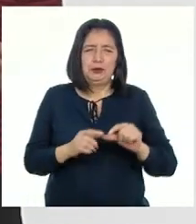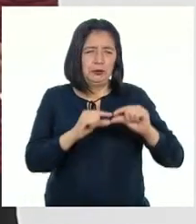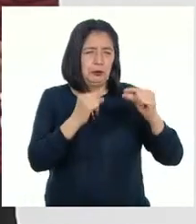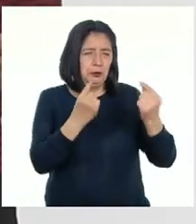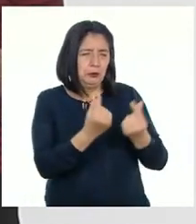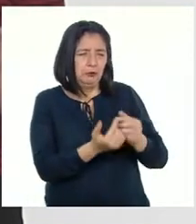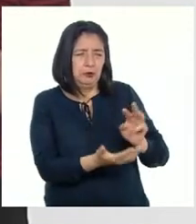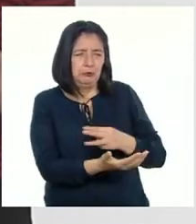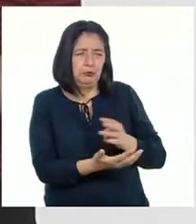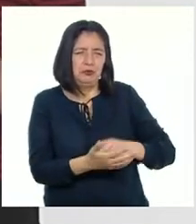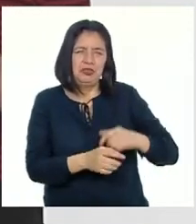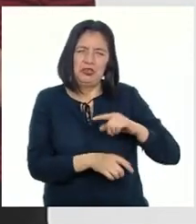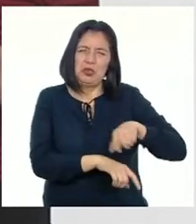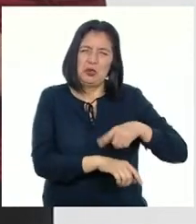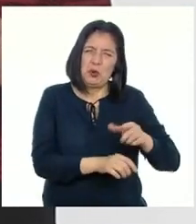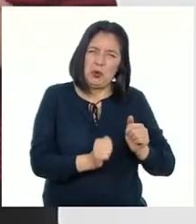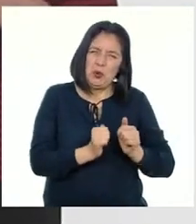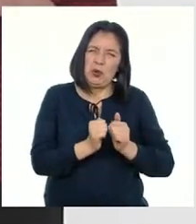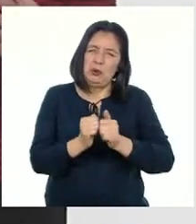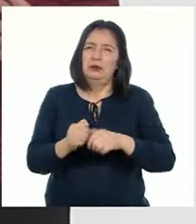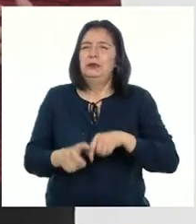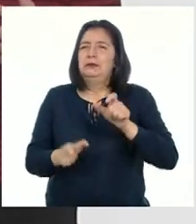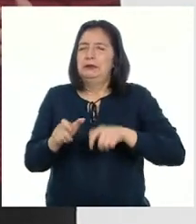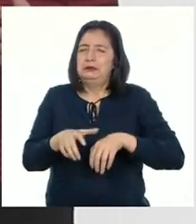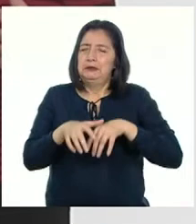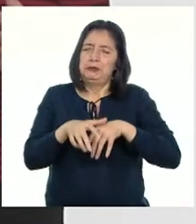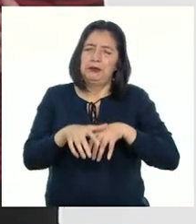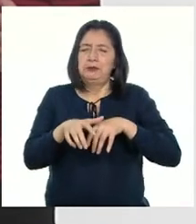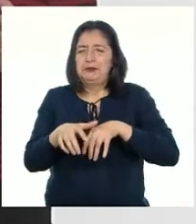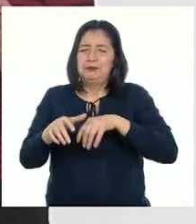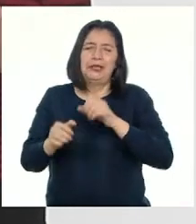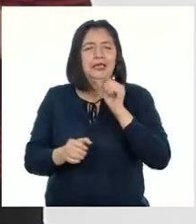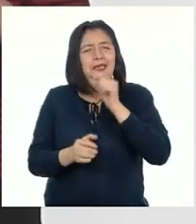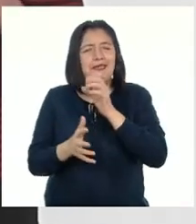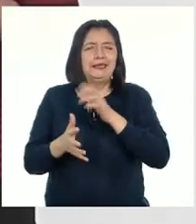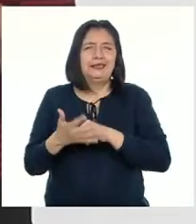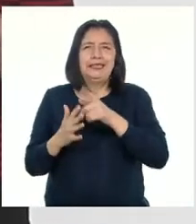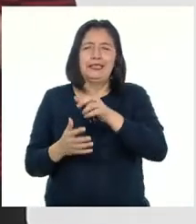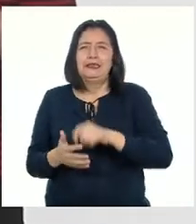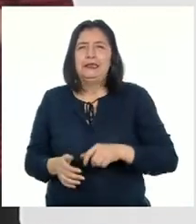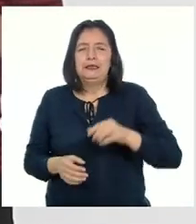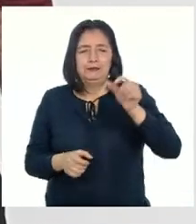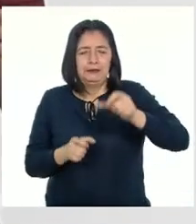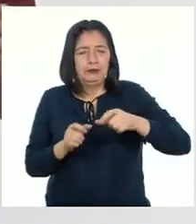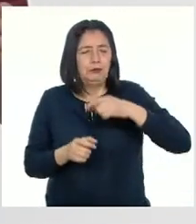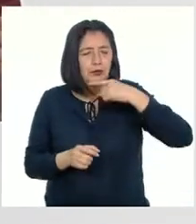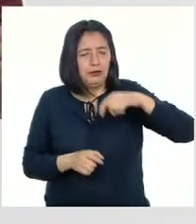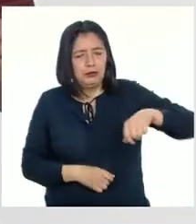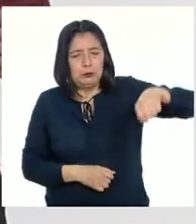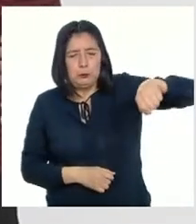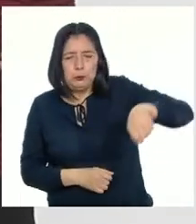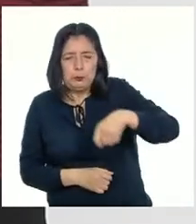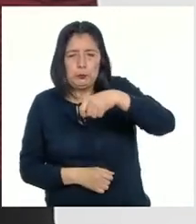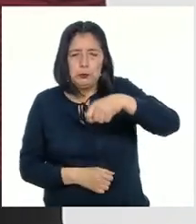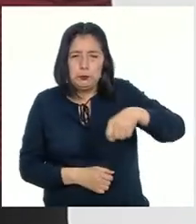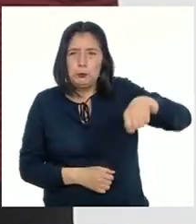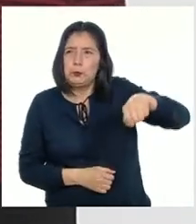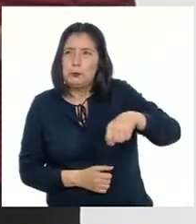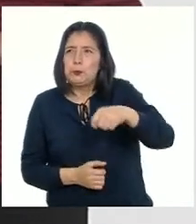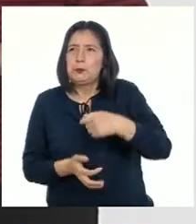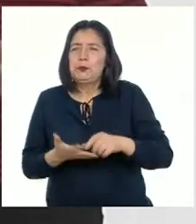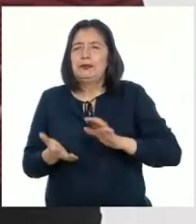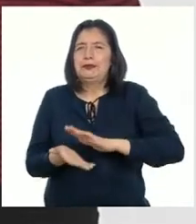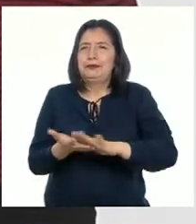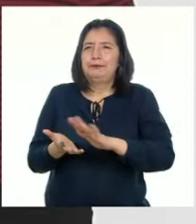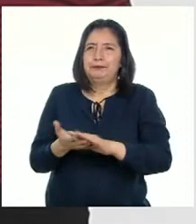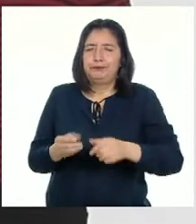horas Los fieles caminando y cantando himnos de alabanza Las ahumadoras limpiando el camino de la procesión